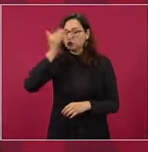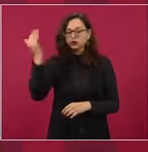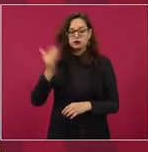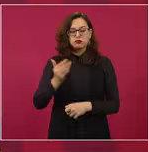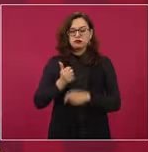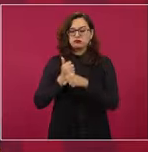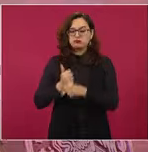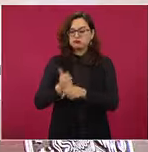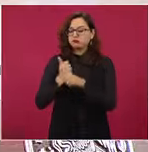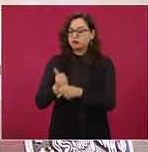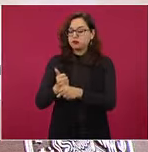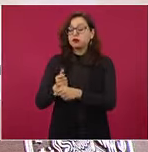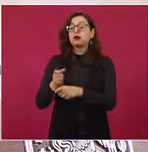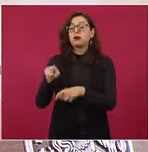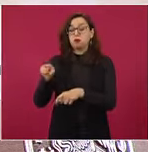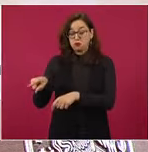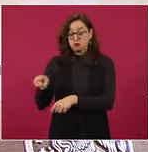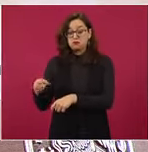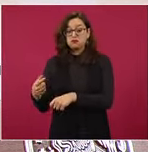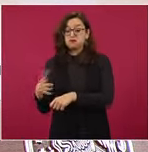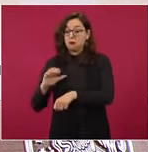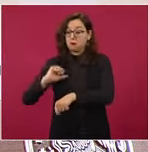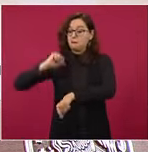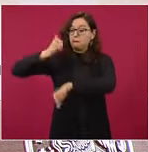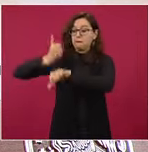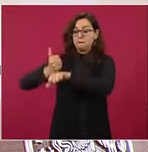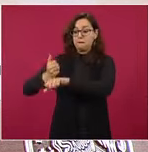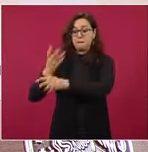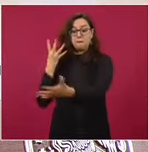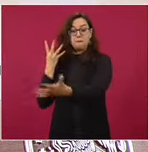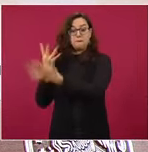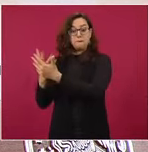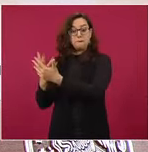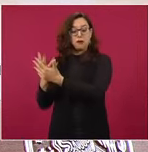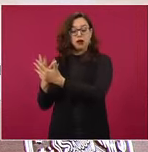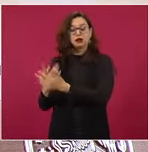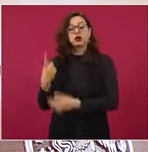Había un jefe militar, por ejemplo, Huerta,